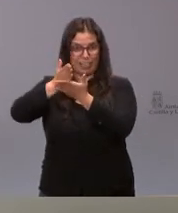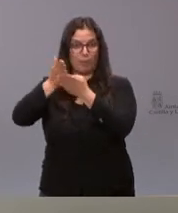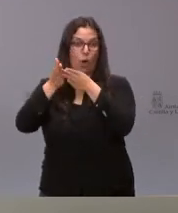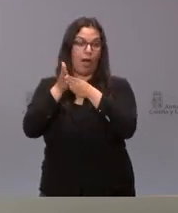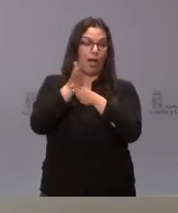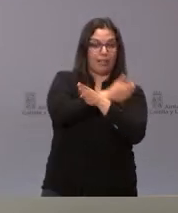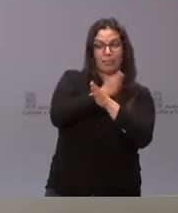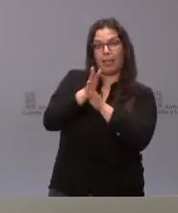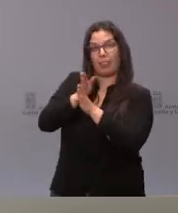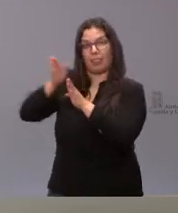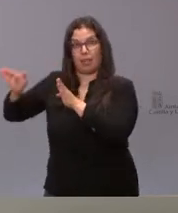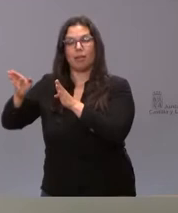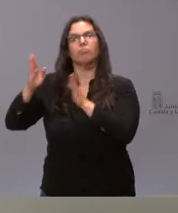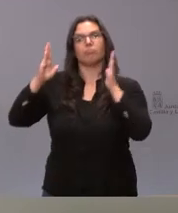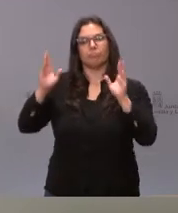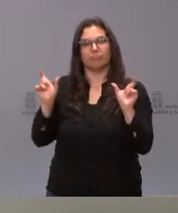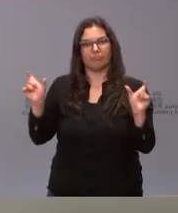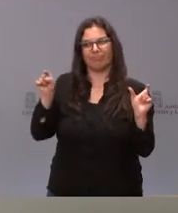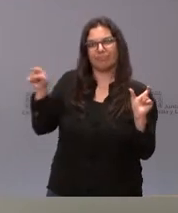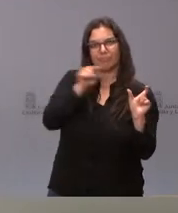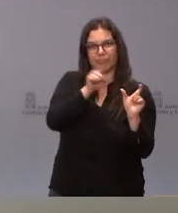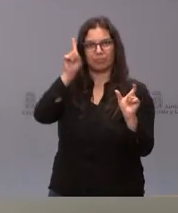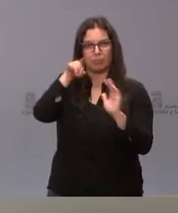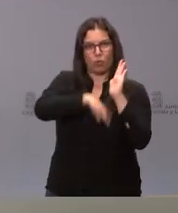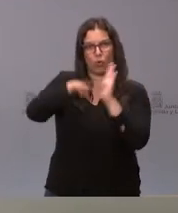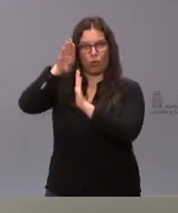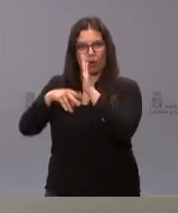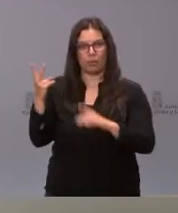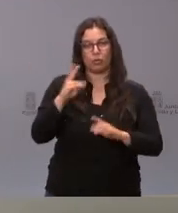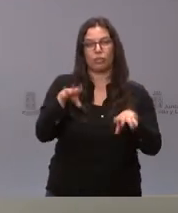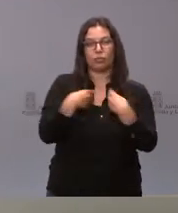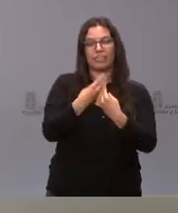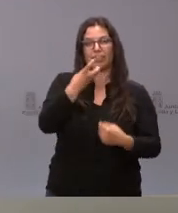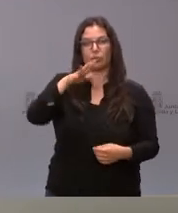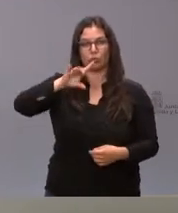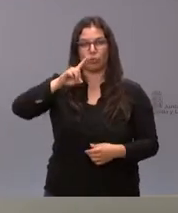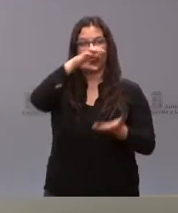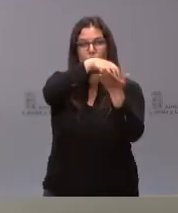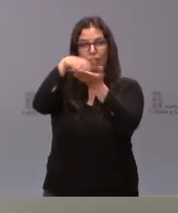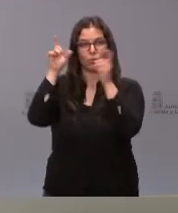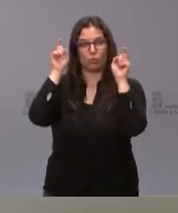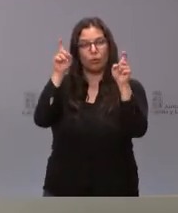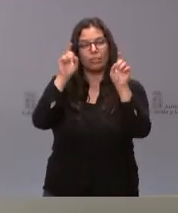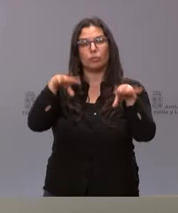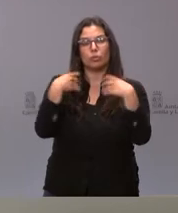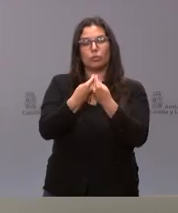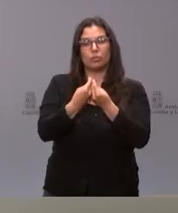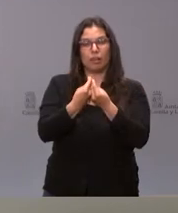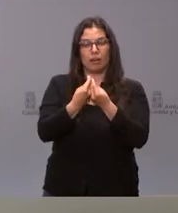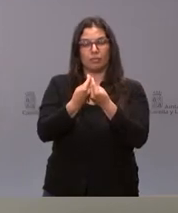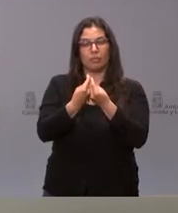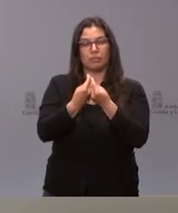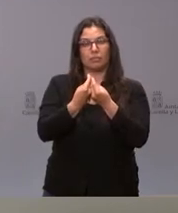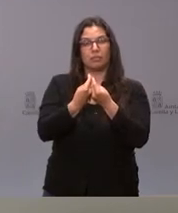actual se desarrollan en total de 351 centros educativos para un total de